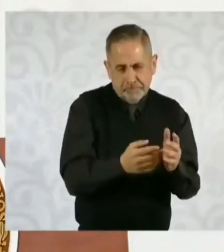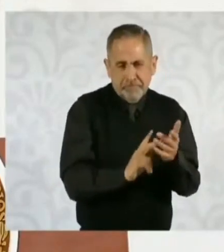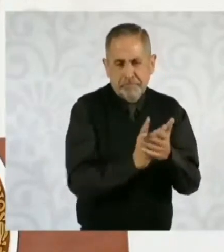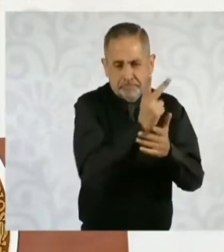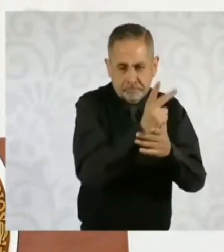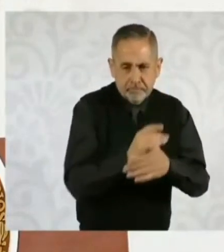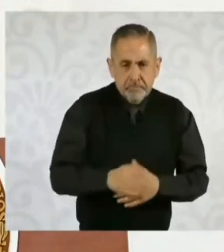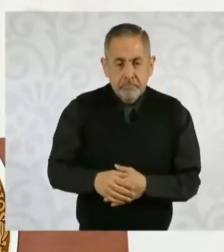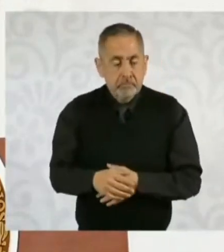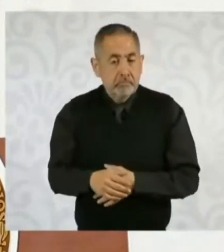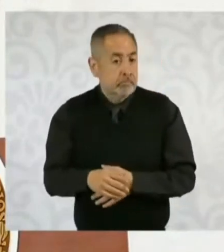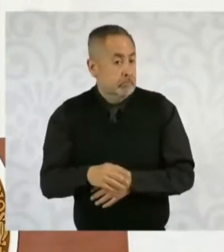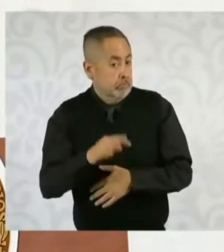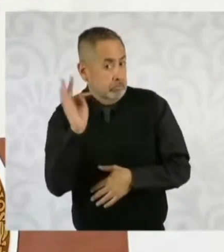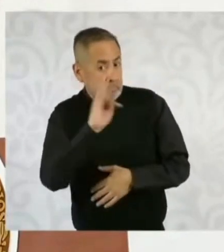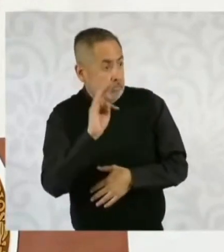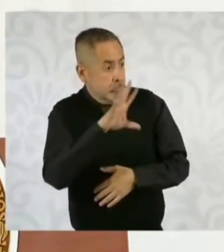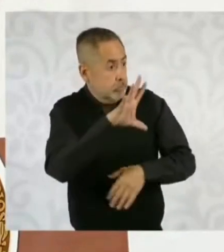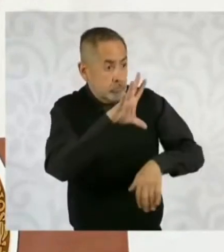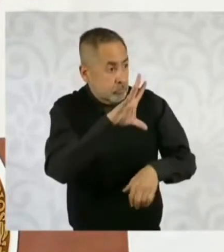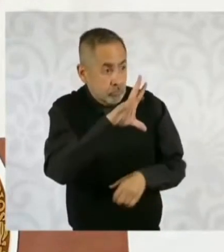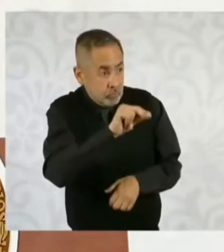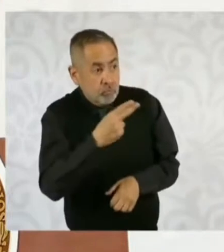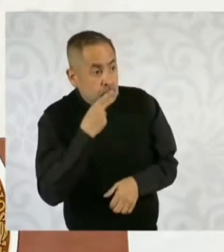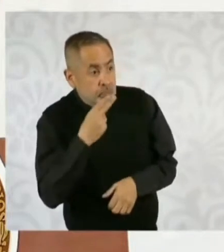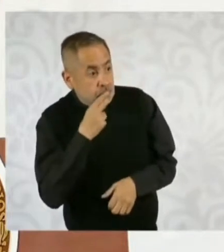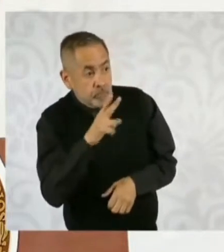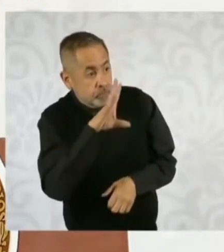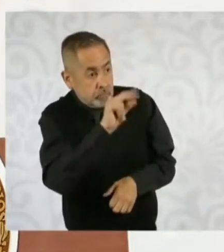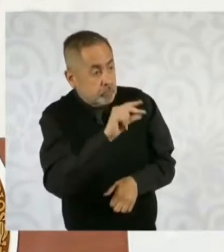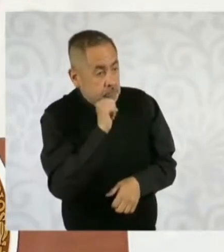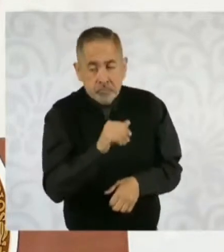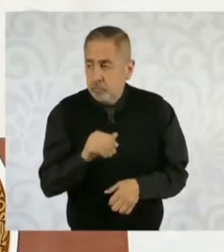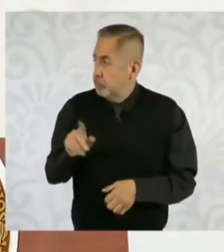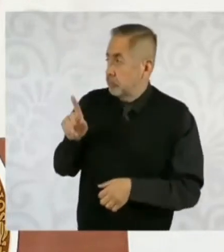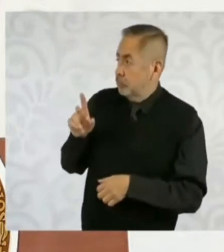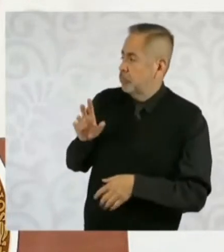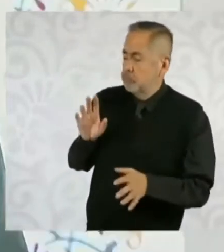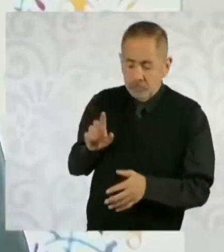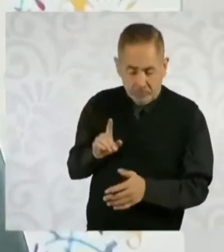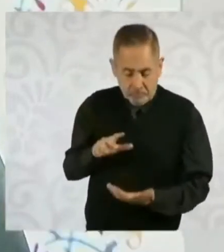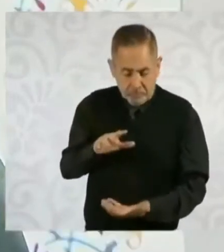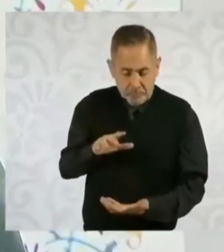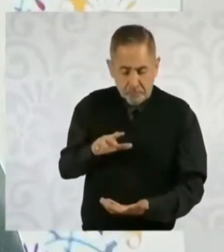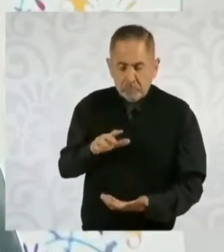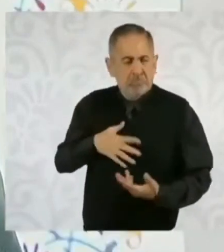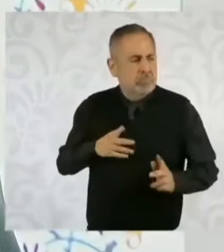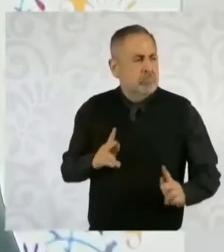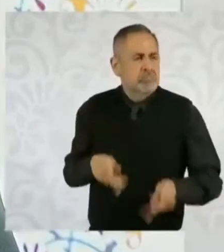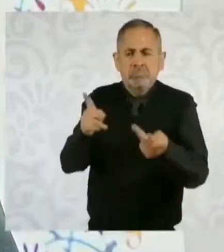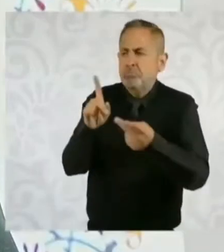Si no usan esa concesión, pueden vender el agua a un municipio,